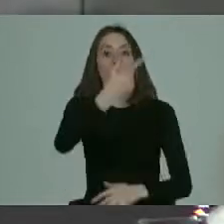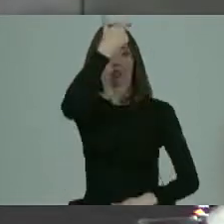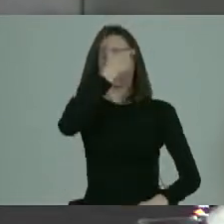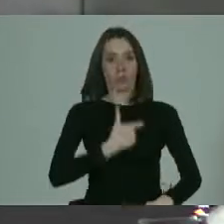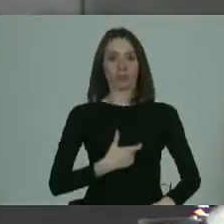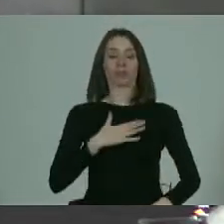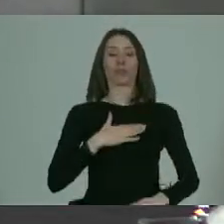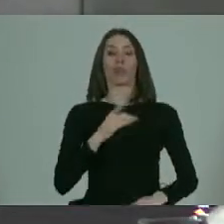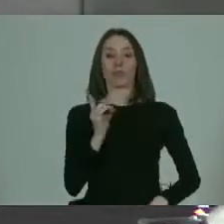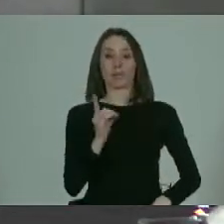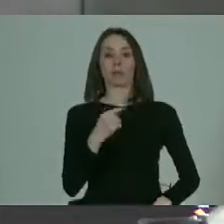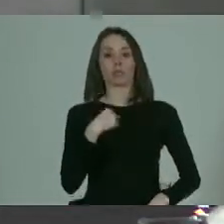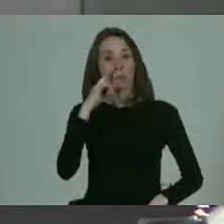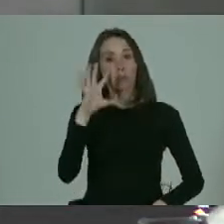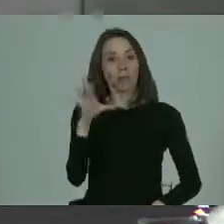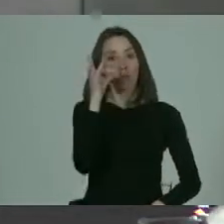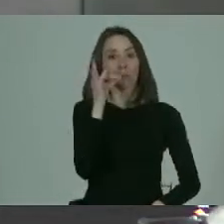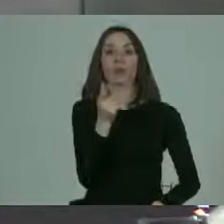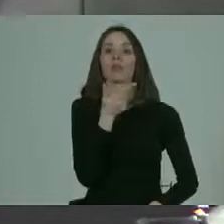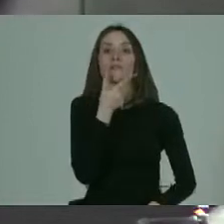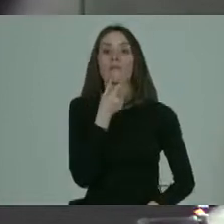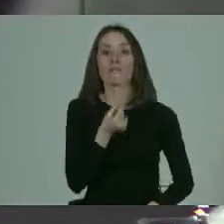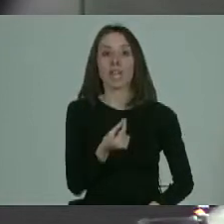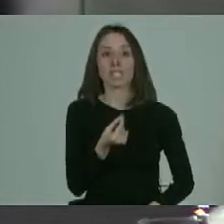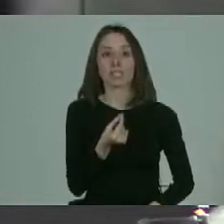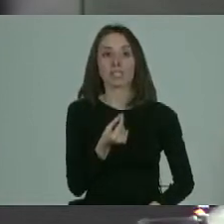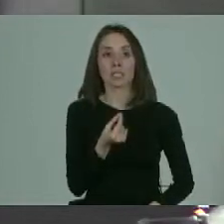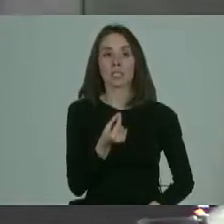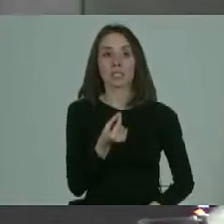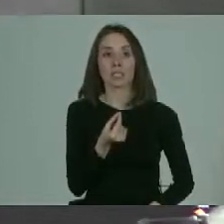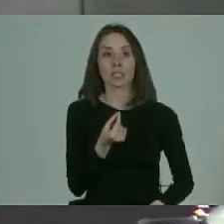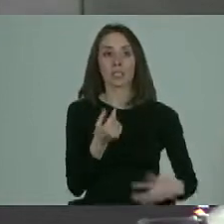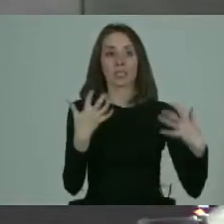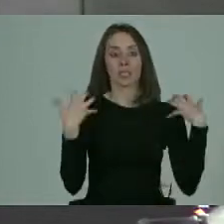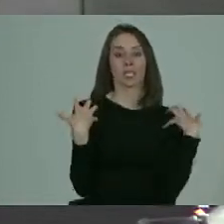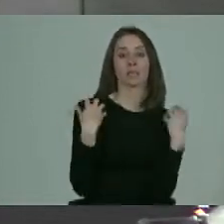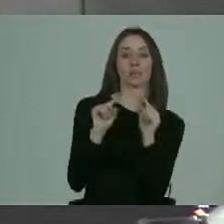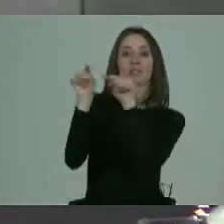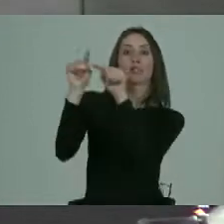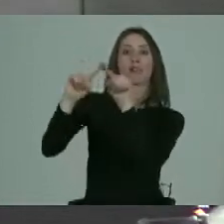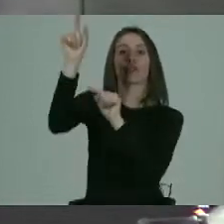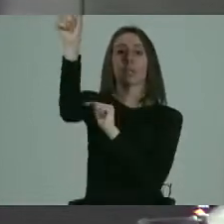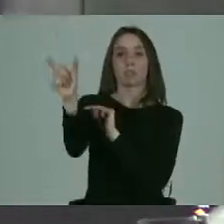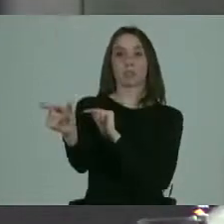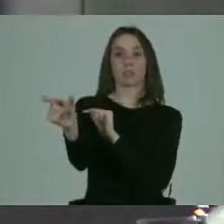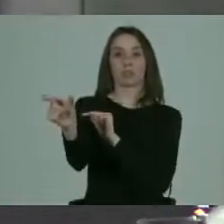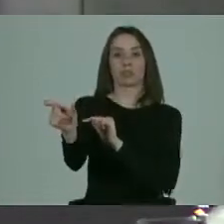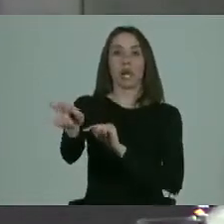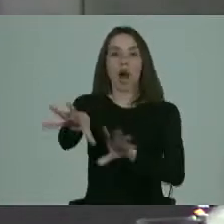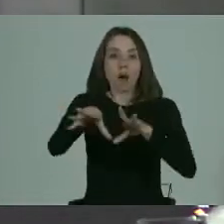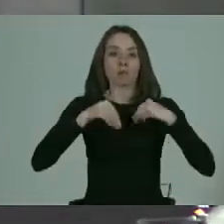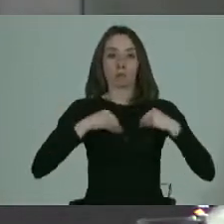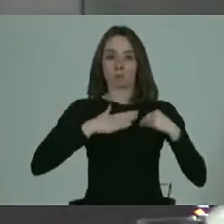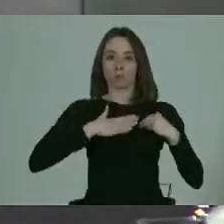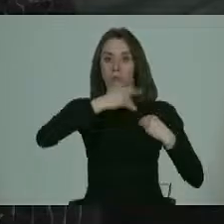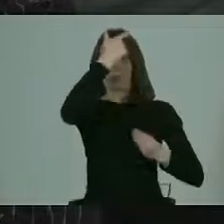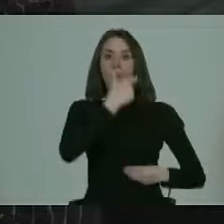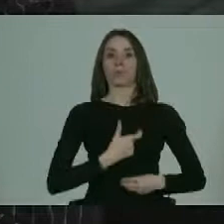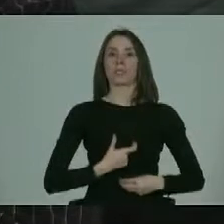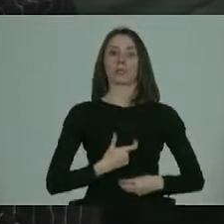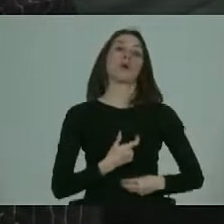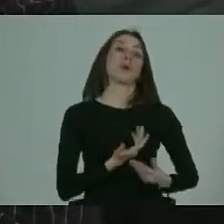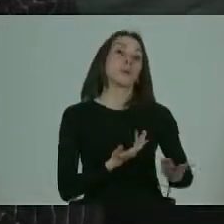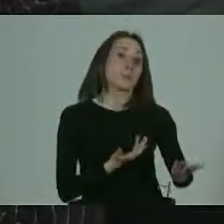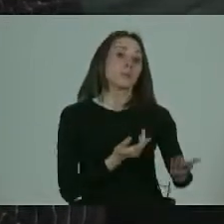discapacidad porque yo también me doy cuenta que es muy fácil darle la responsabilidad a otro en vez de hacerse cargo uno mismo. Yo creo que